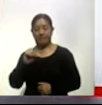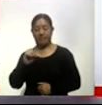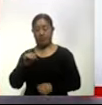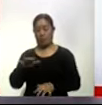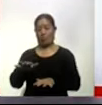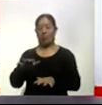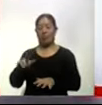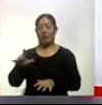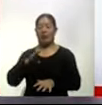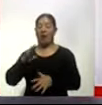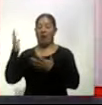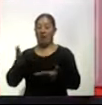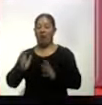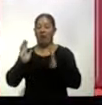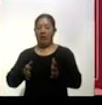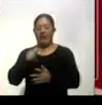en vigor del T-MEC.